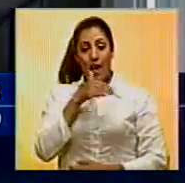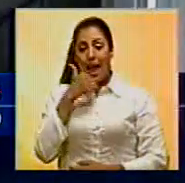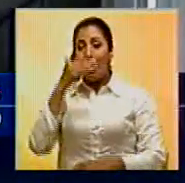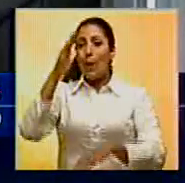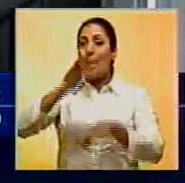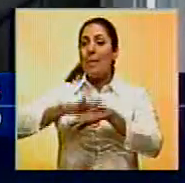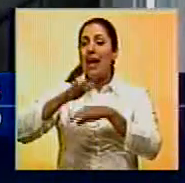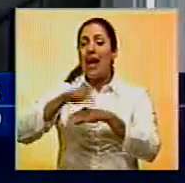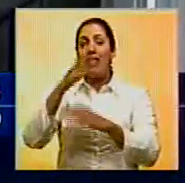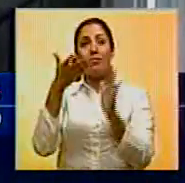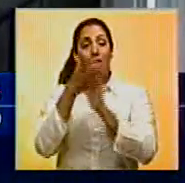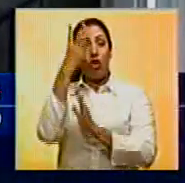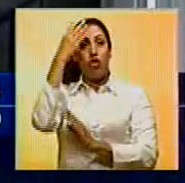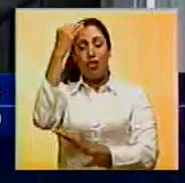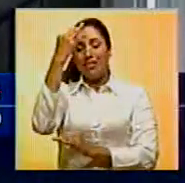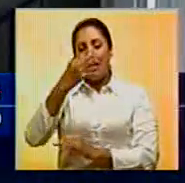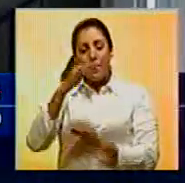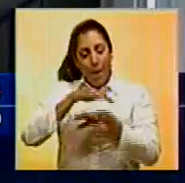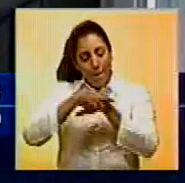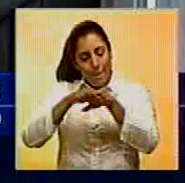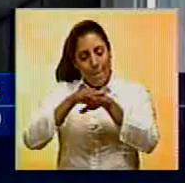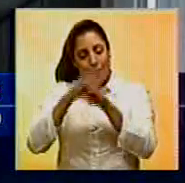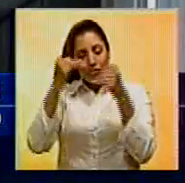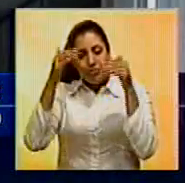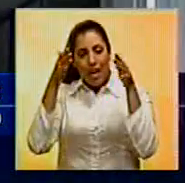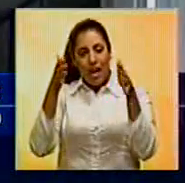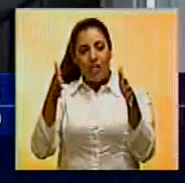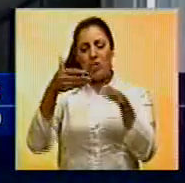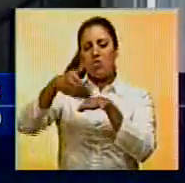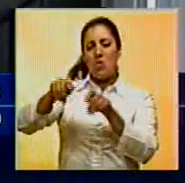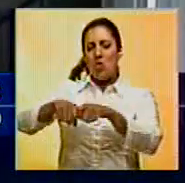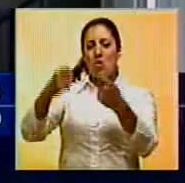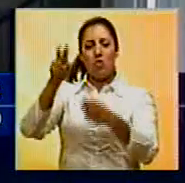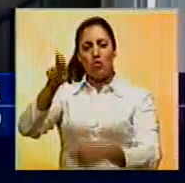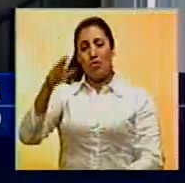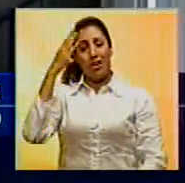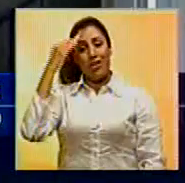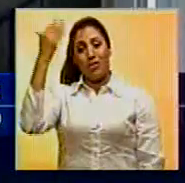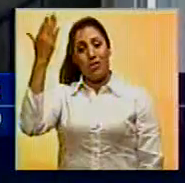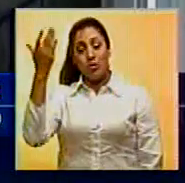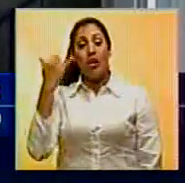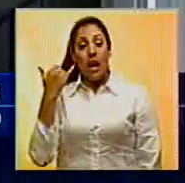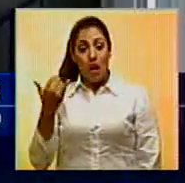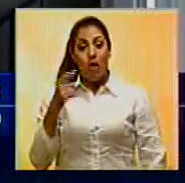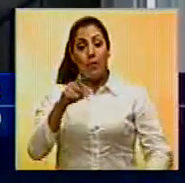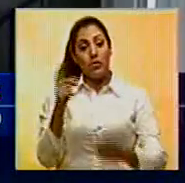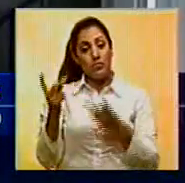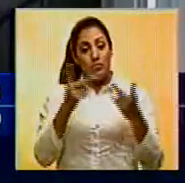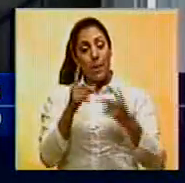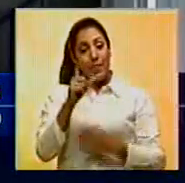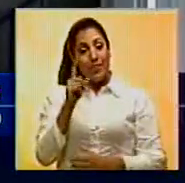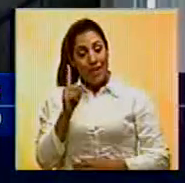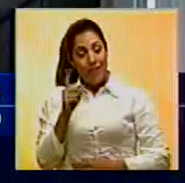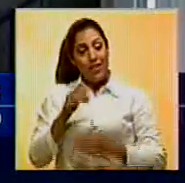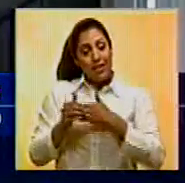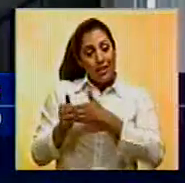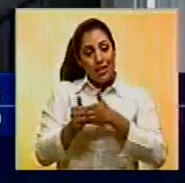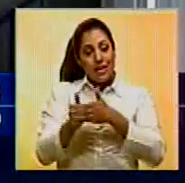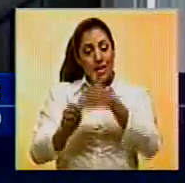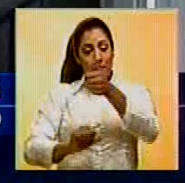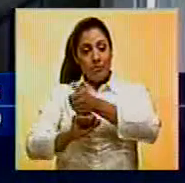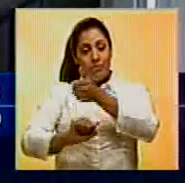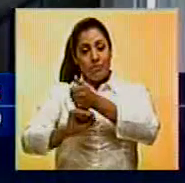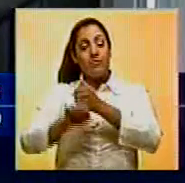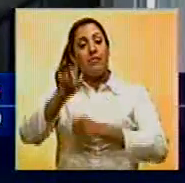pecado que la misericordia de Dios no pueda alcanzar y destruir, y en la que instó a los sacerdotes a servir de guía y apoyo.